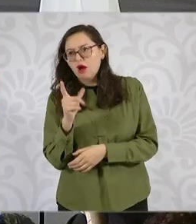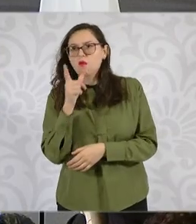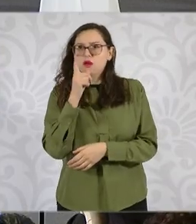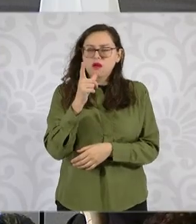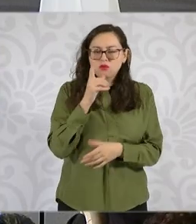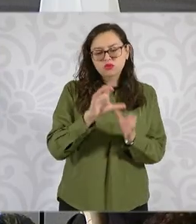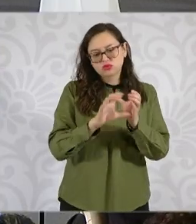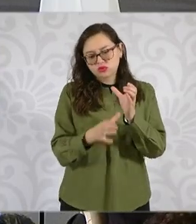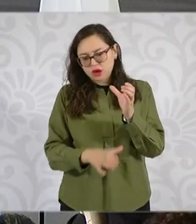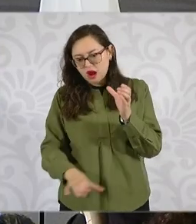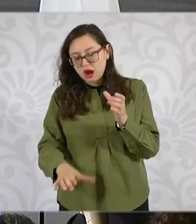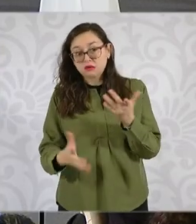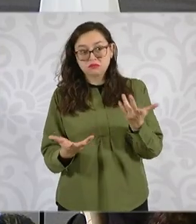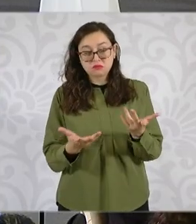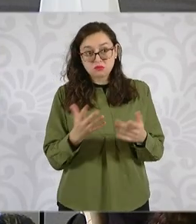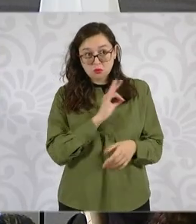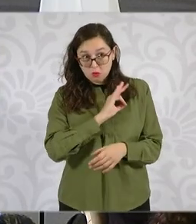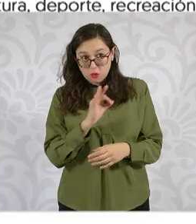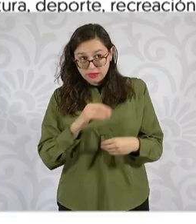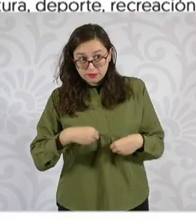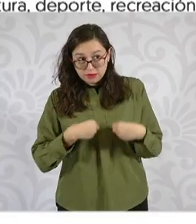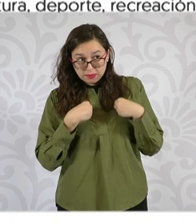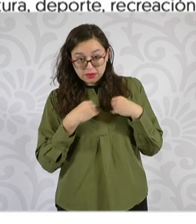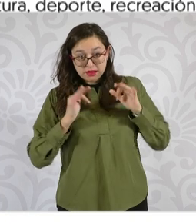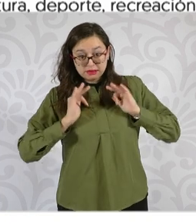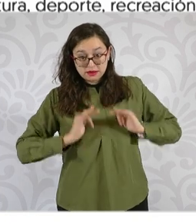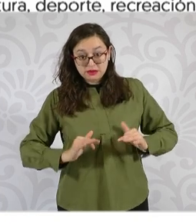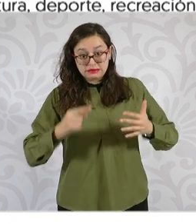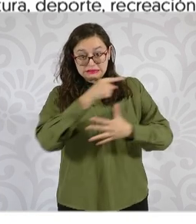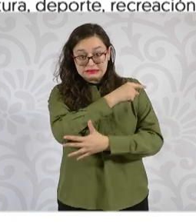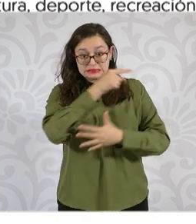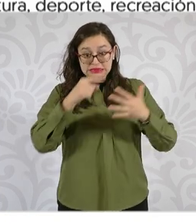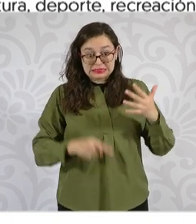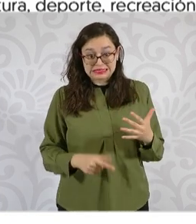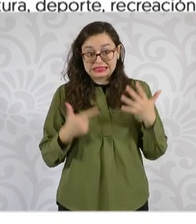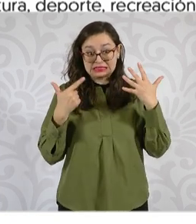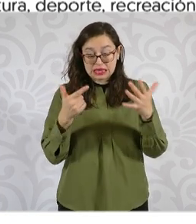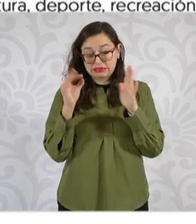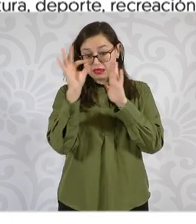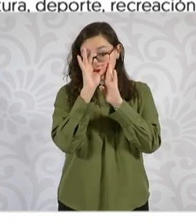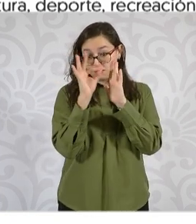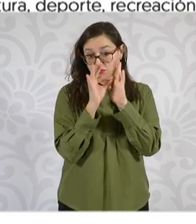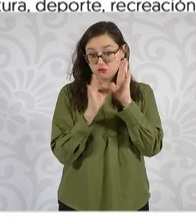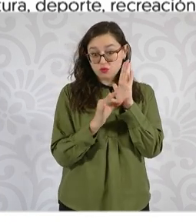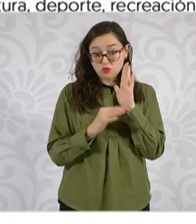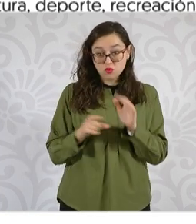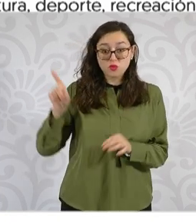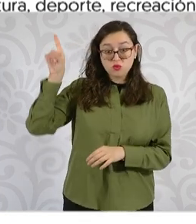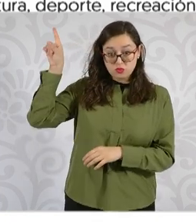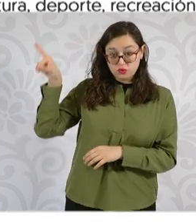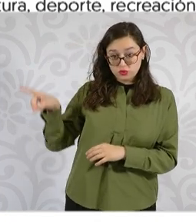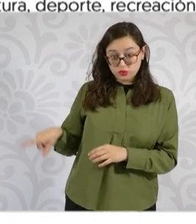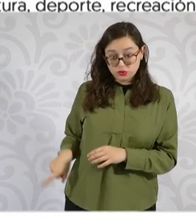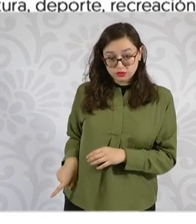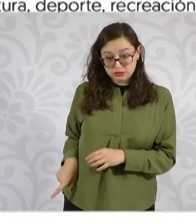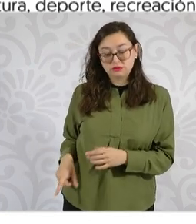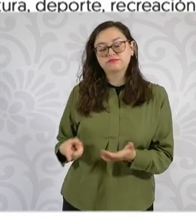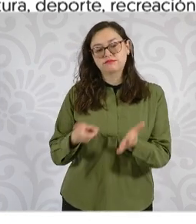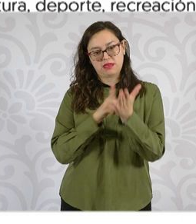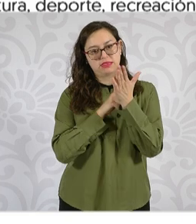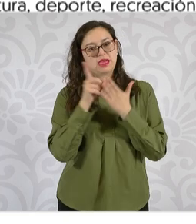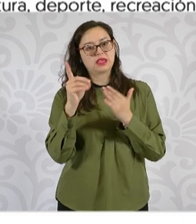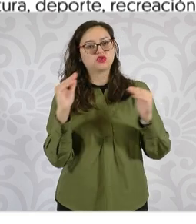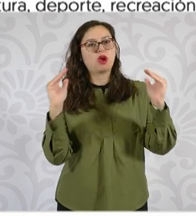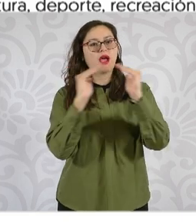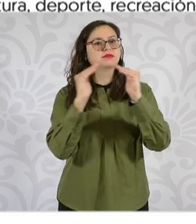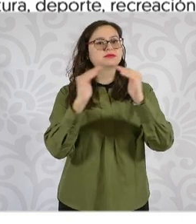una habitabilidad adecuada. Todo esto que ustedes ven aquí tiene que ver con este concepto del derecho a